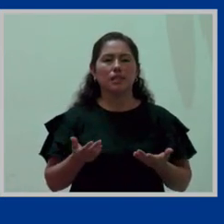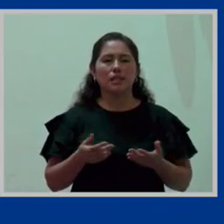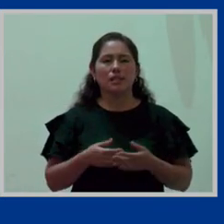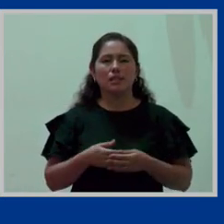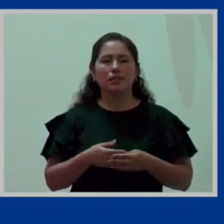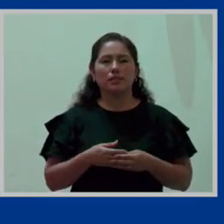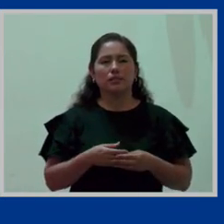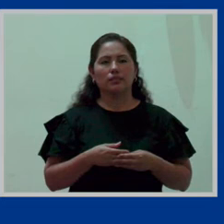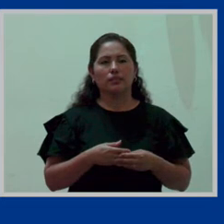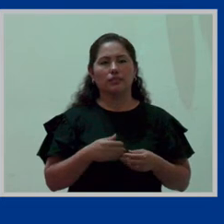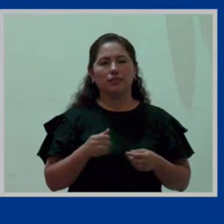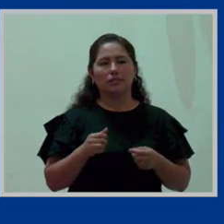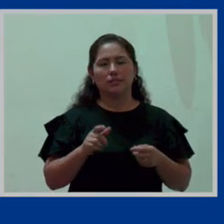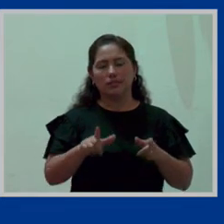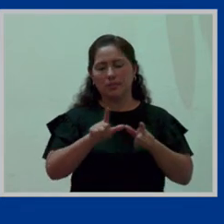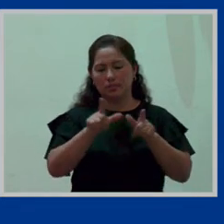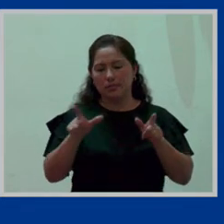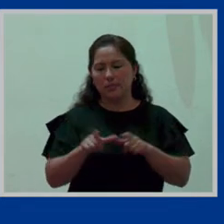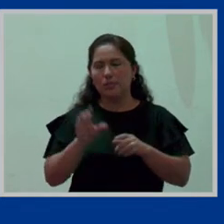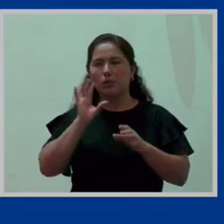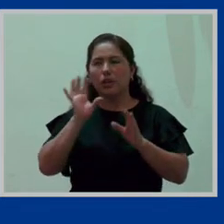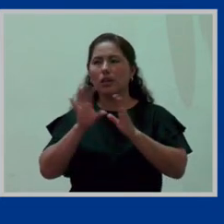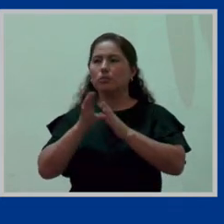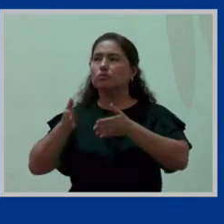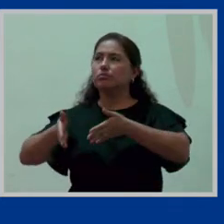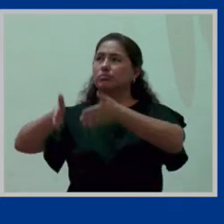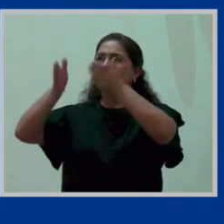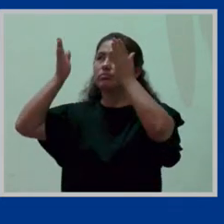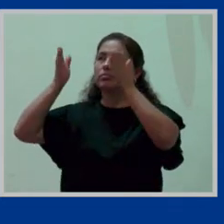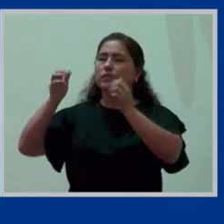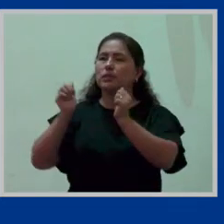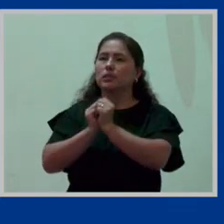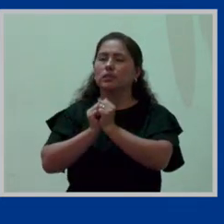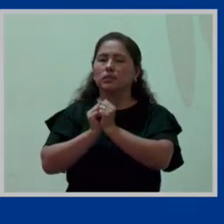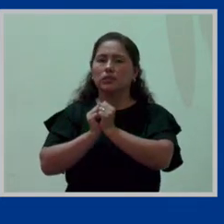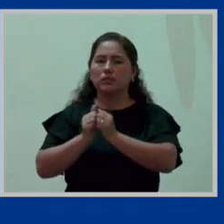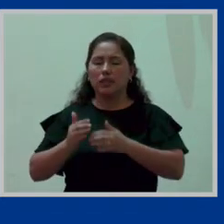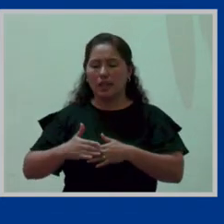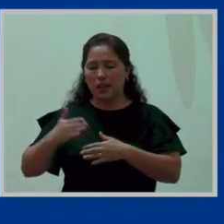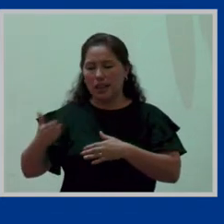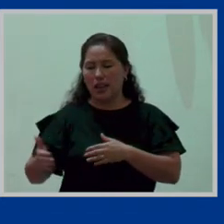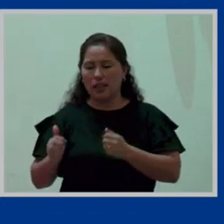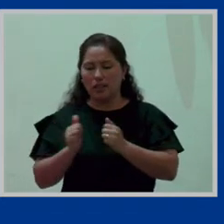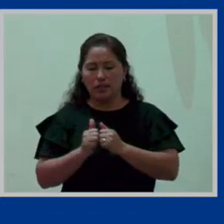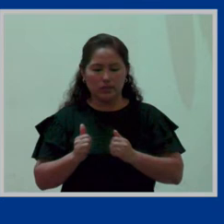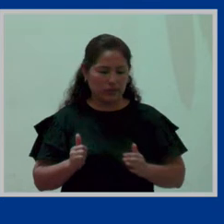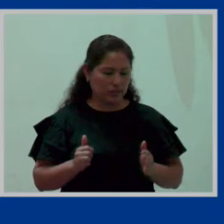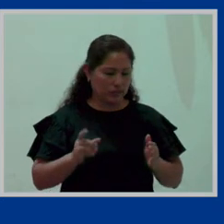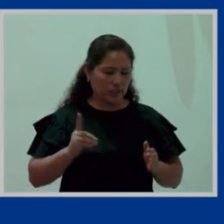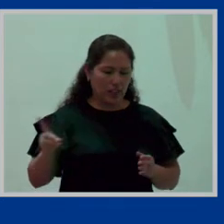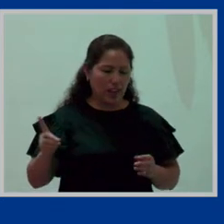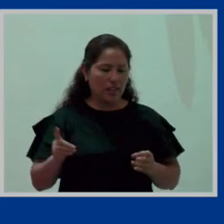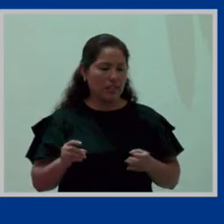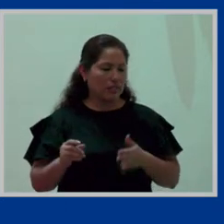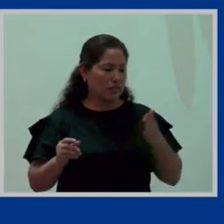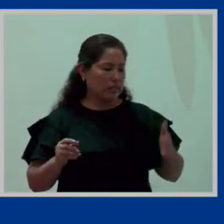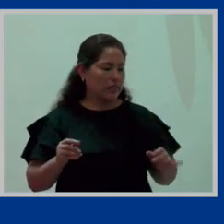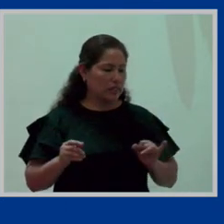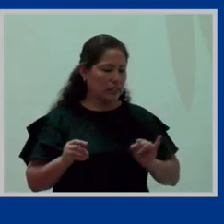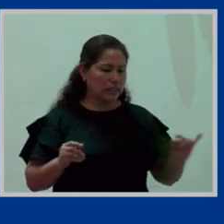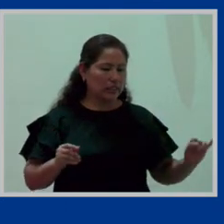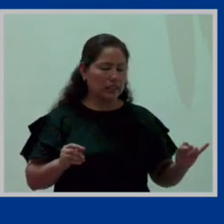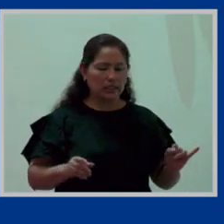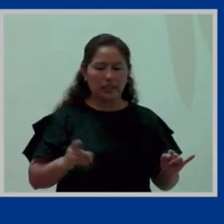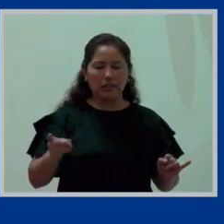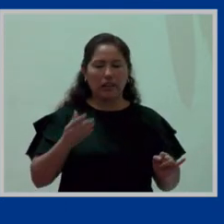al lado de otro. Un edificio, por ejemplo, al lado, se entiende. El que está al costado derecho, el que está al costado izquierdo, el